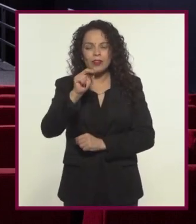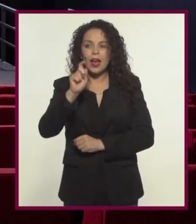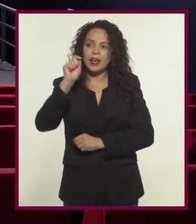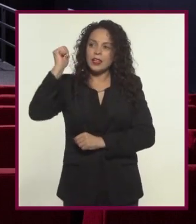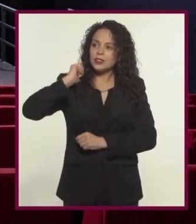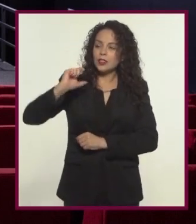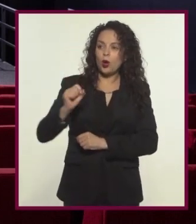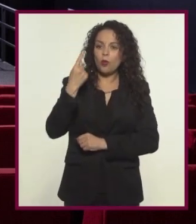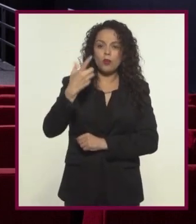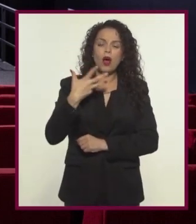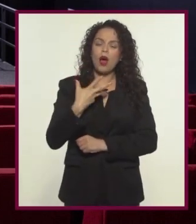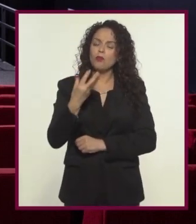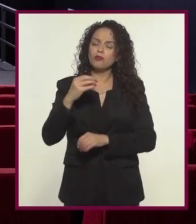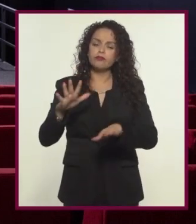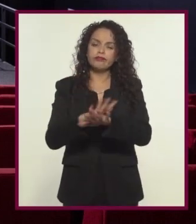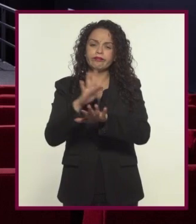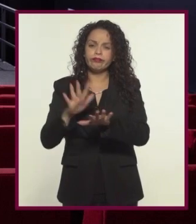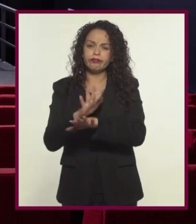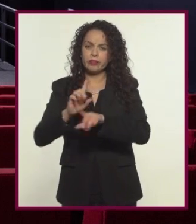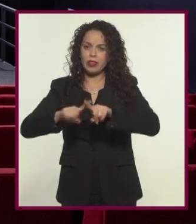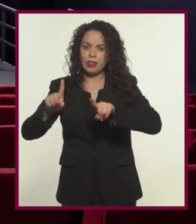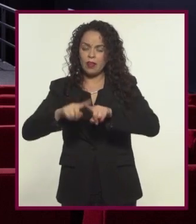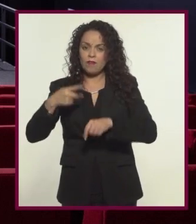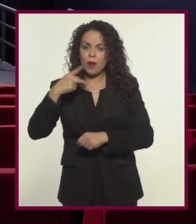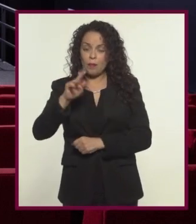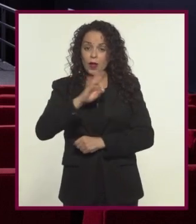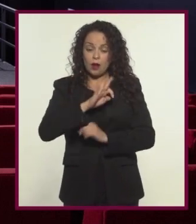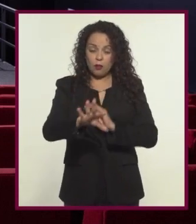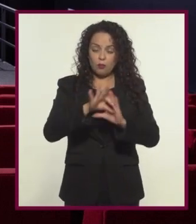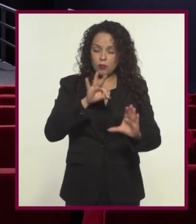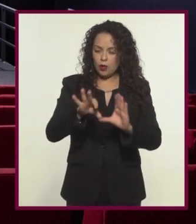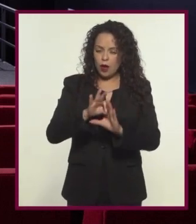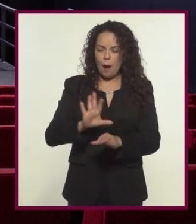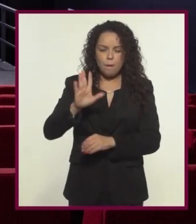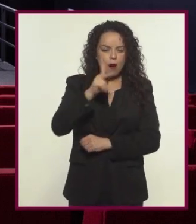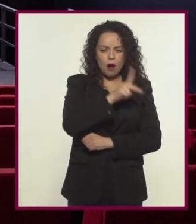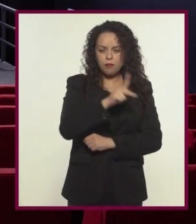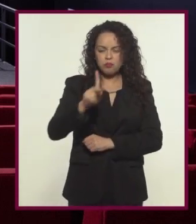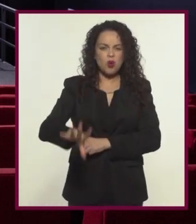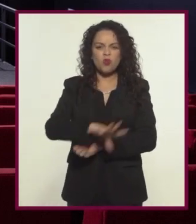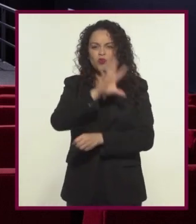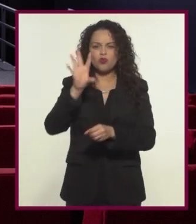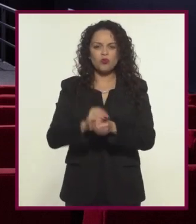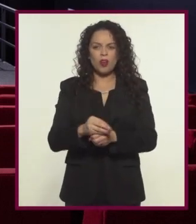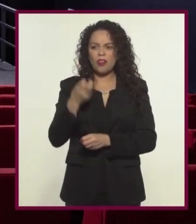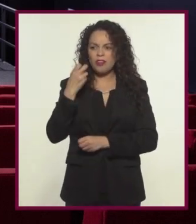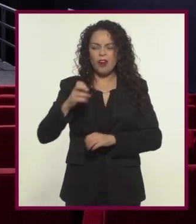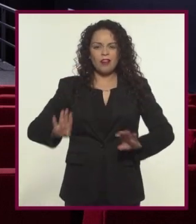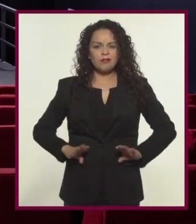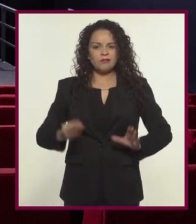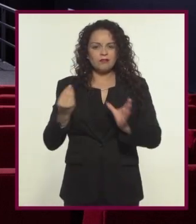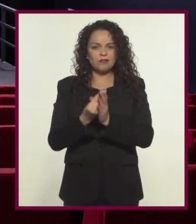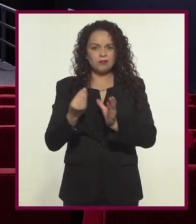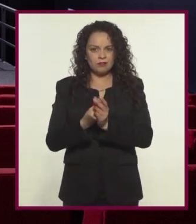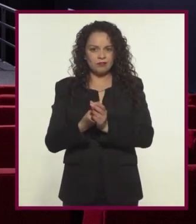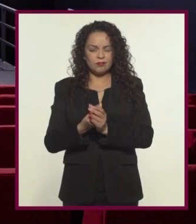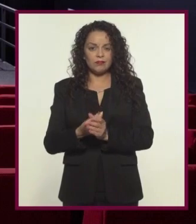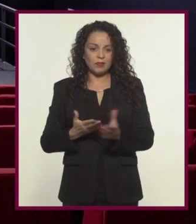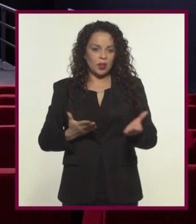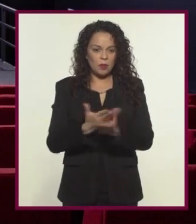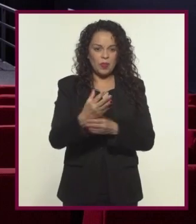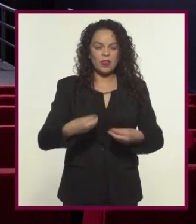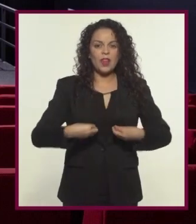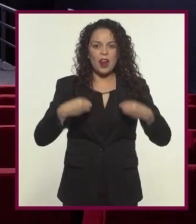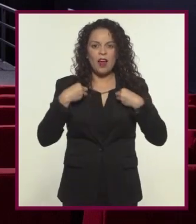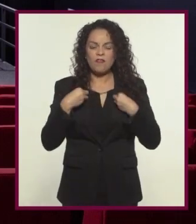en el siglo XXI Tiene muchas variantes pero se pueden encontrar varios elementos comunes en casi todos los shows de este tipo